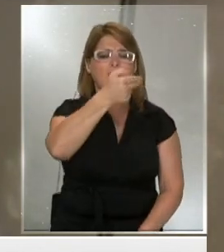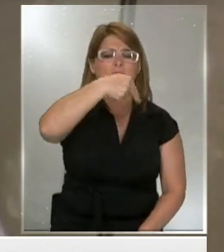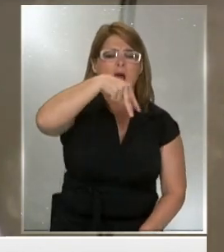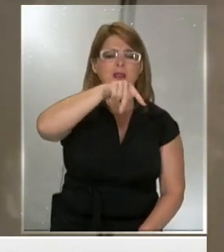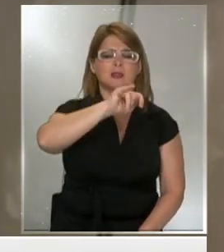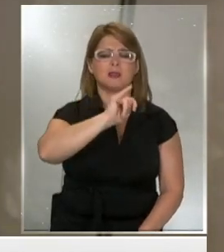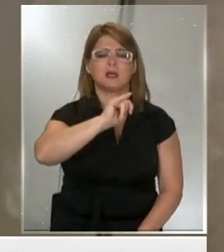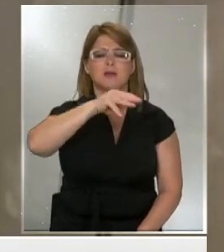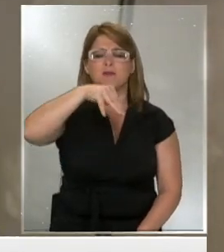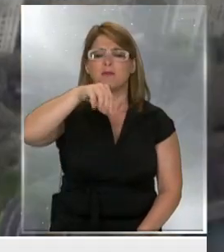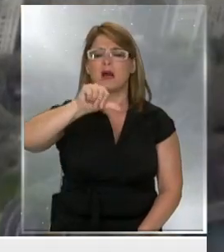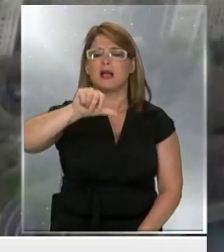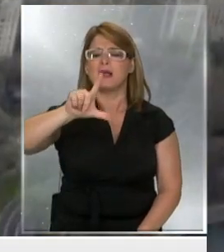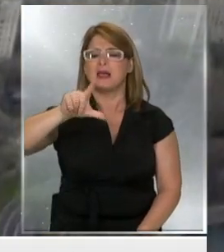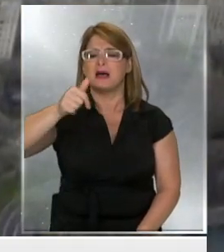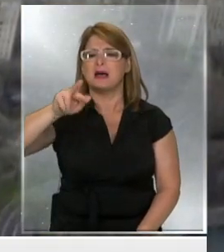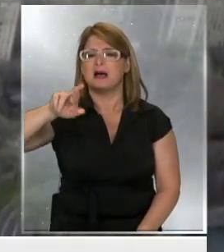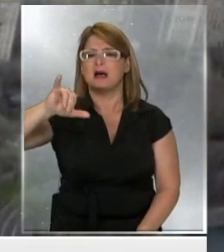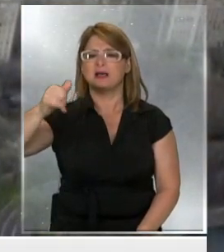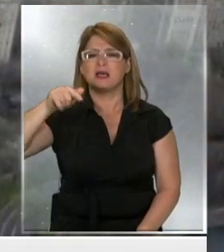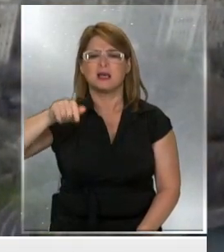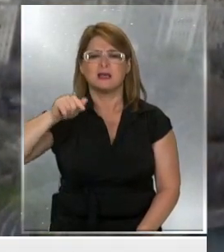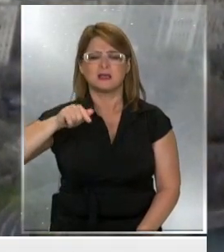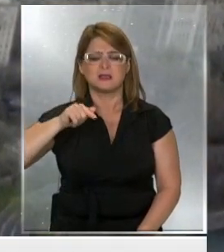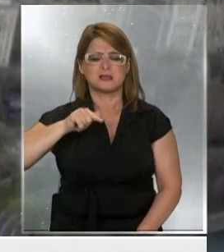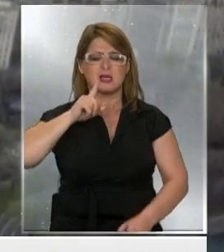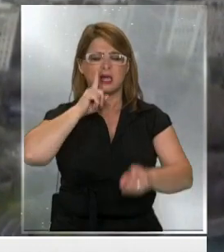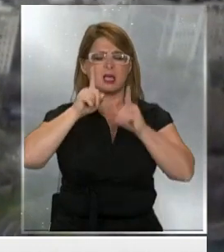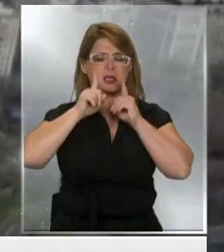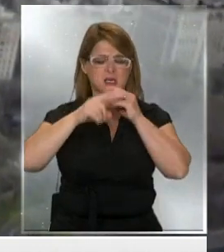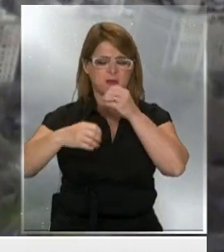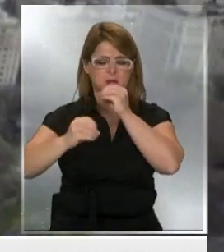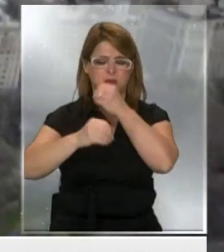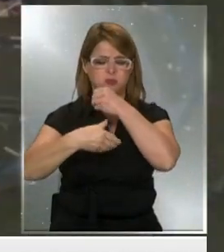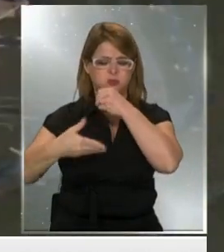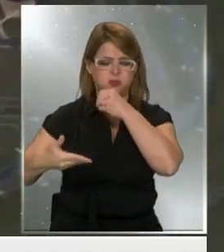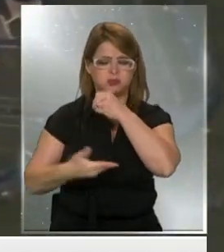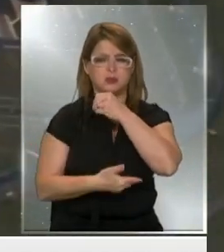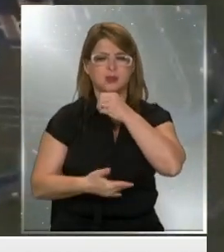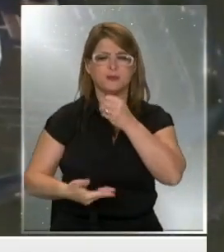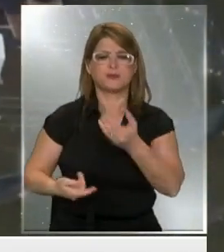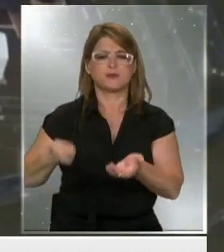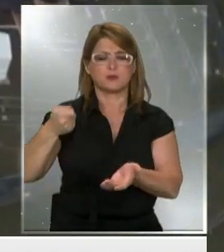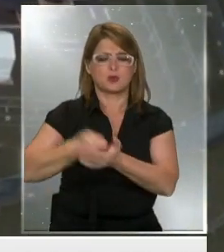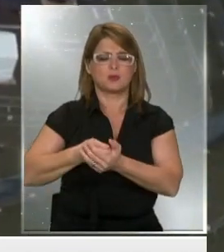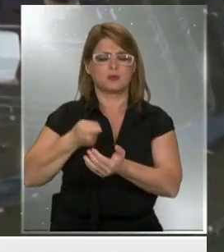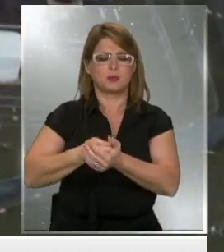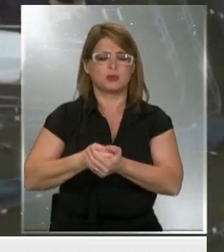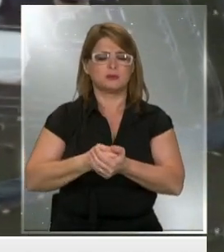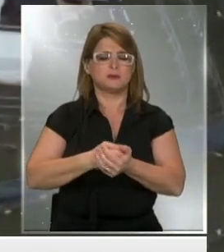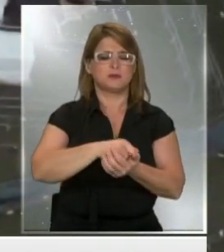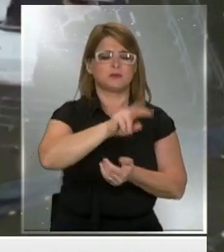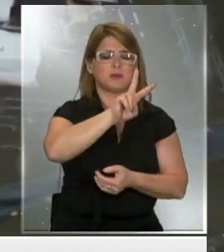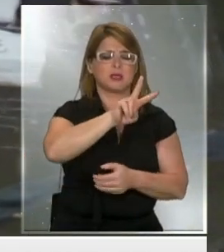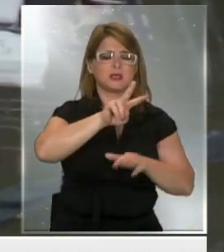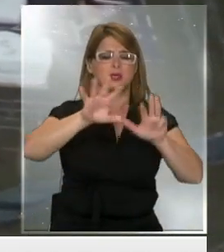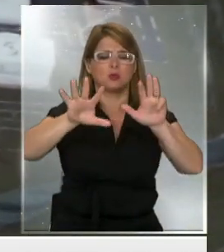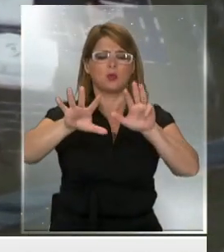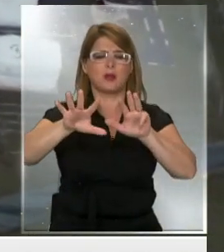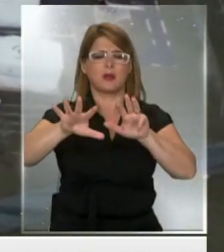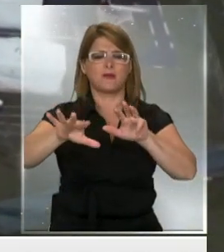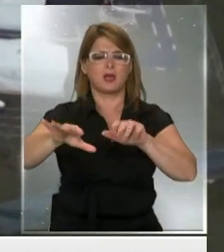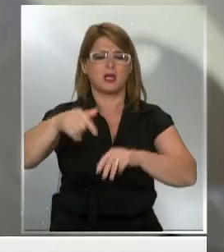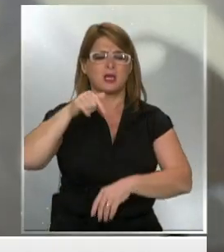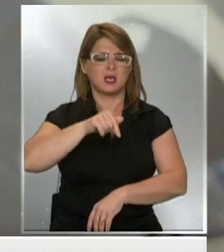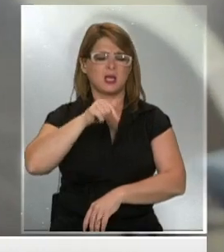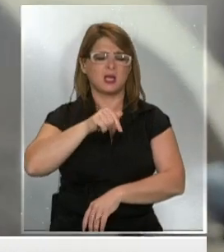Según él, se han tenido resultados muy buenos. Por eso compró, dijo, 29 millones de píldoras